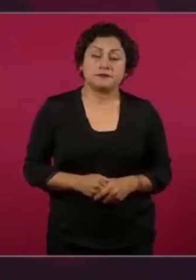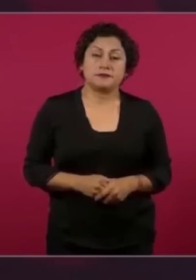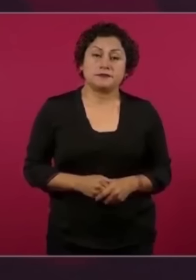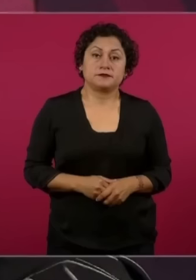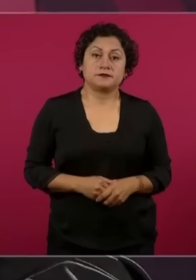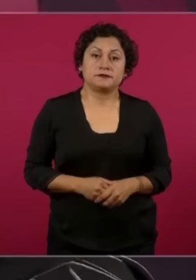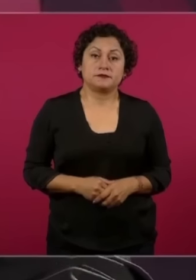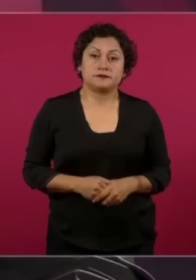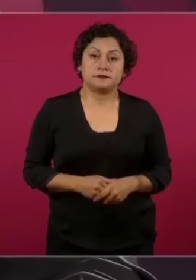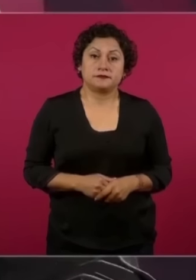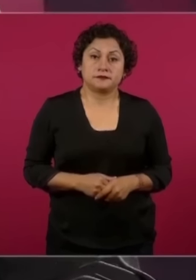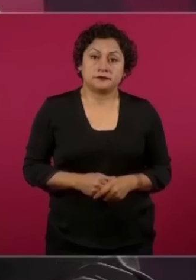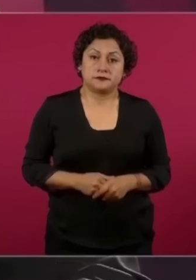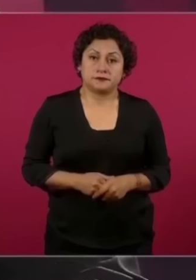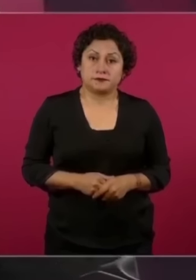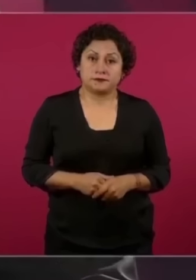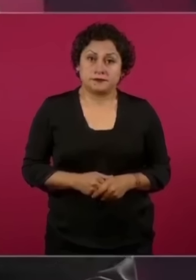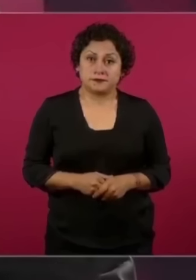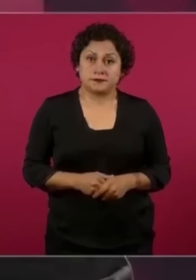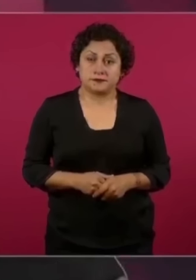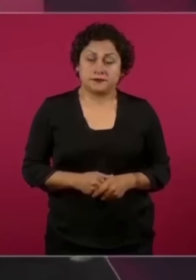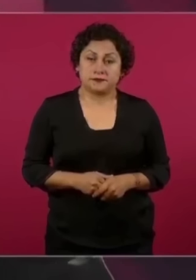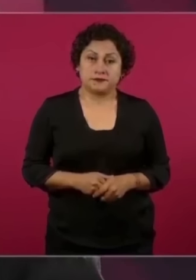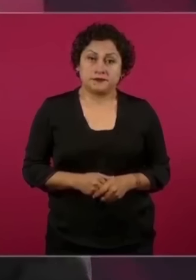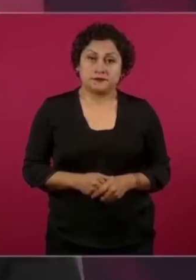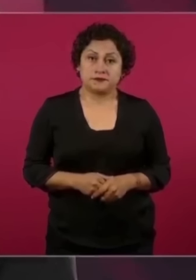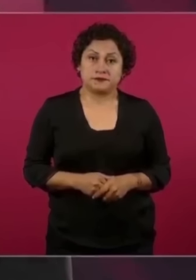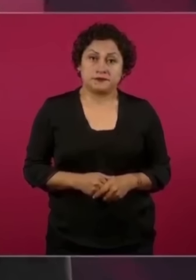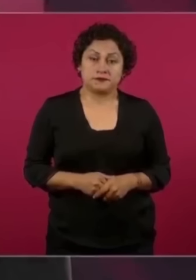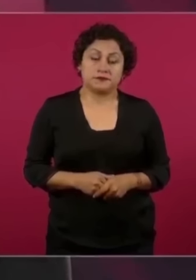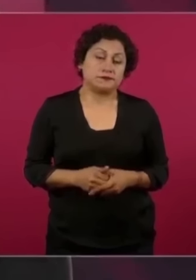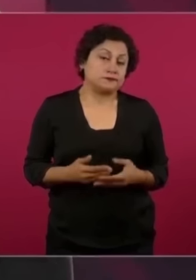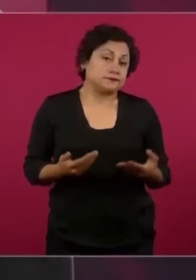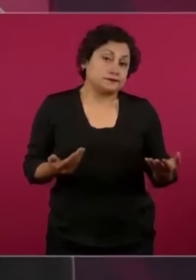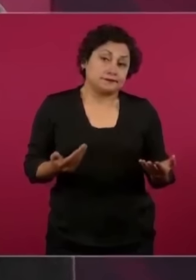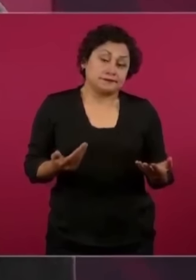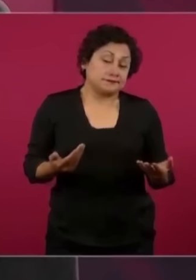perder su tiempo,